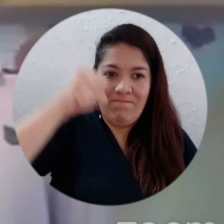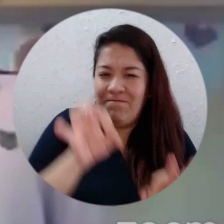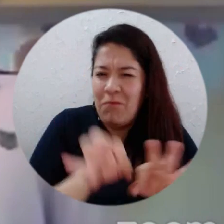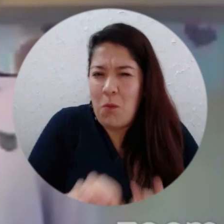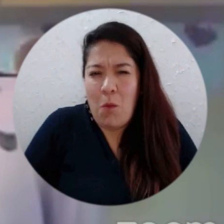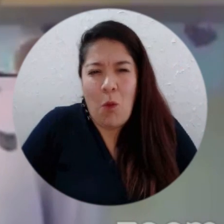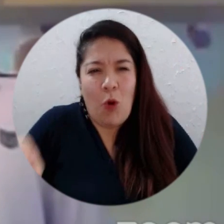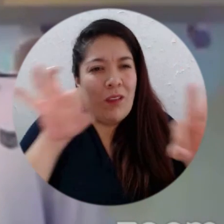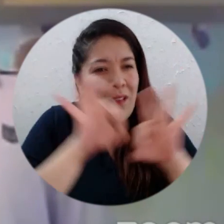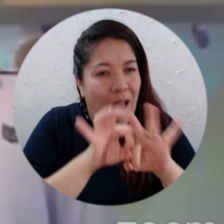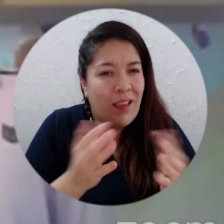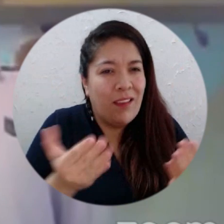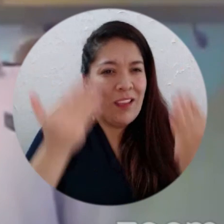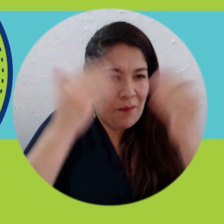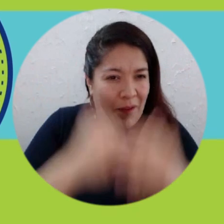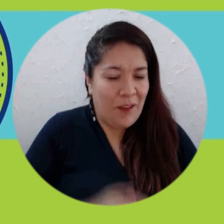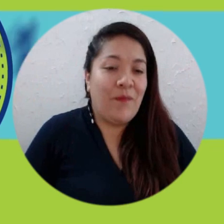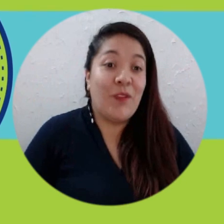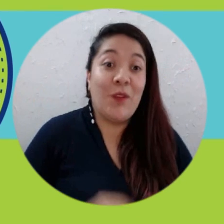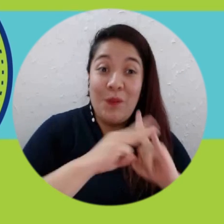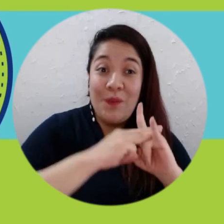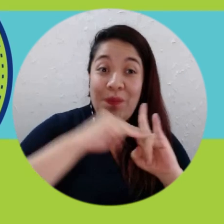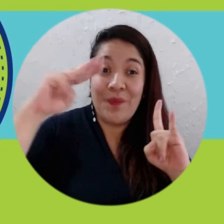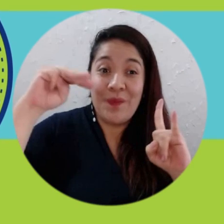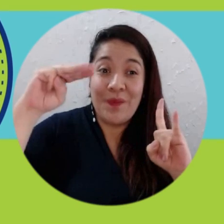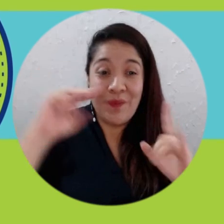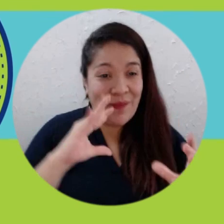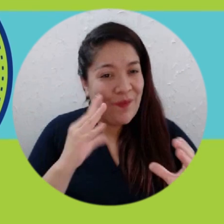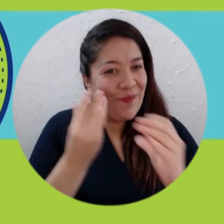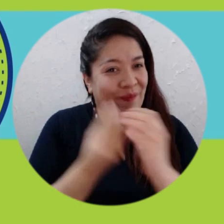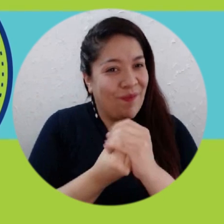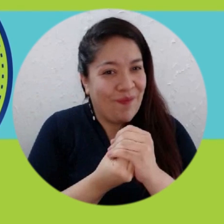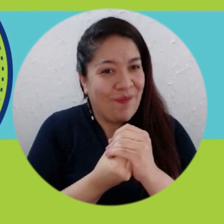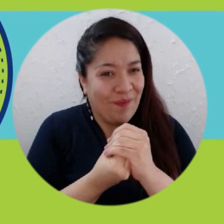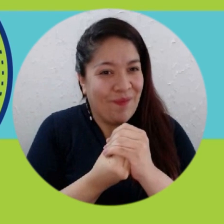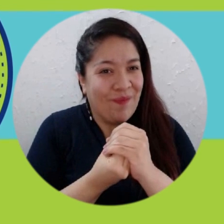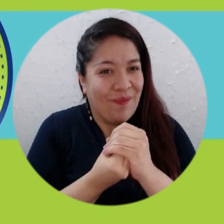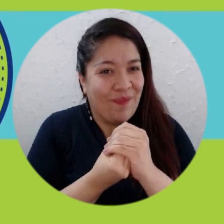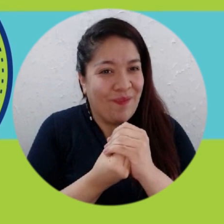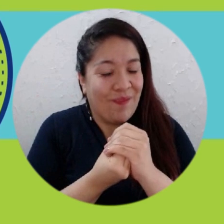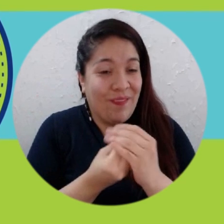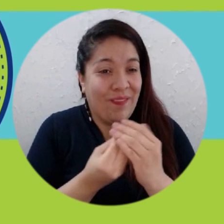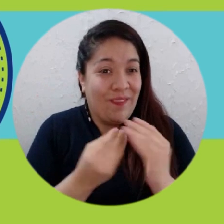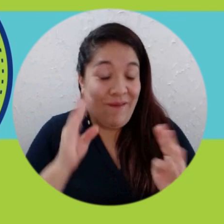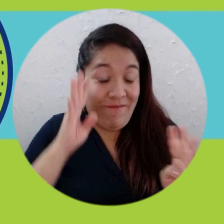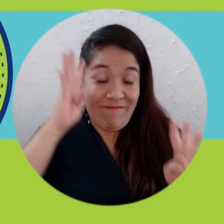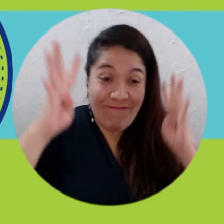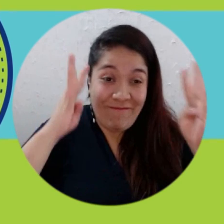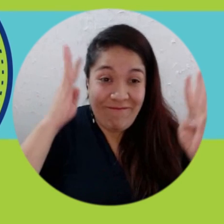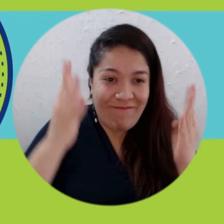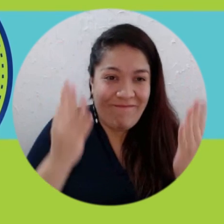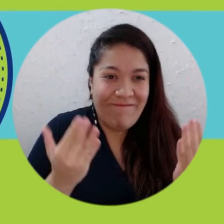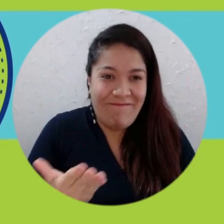se han visto entusiasmados universidad del magdalena más incluyente e innovadora